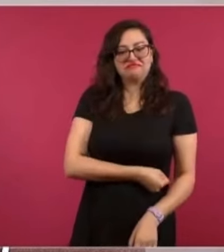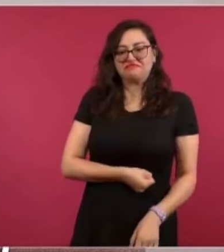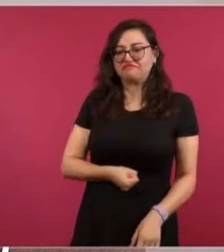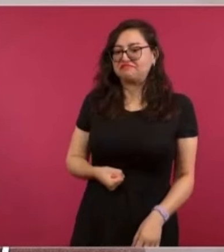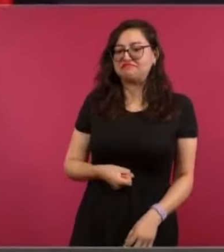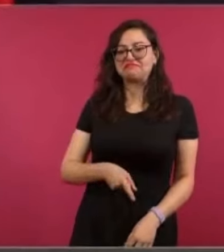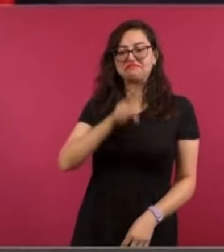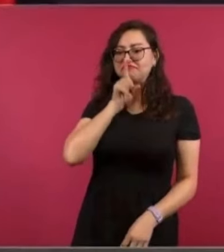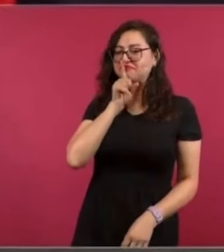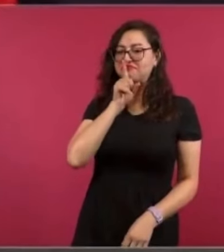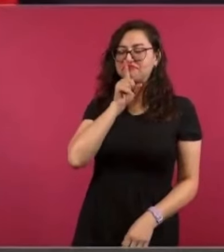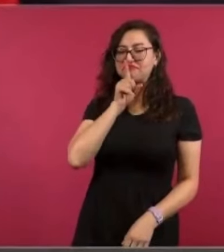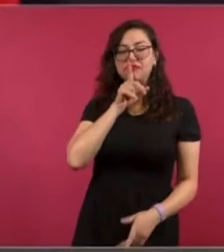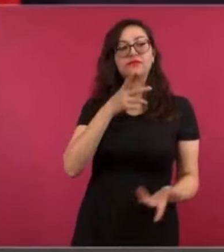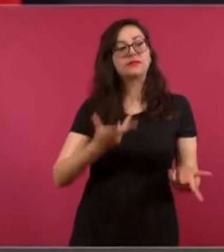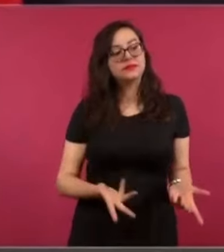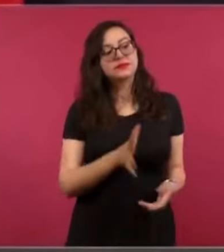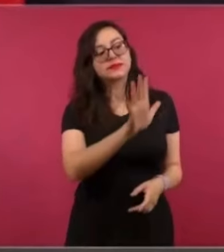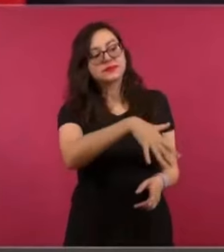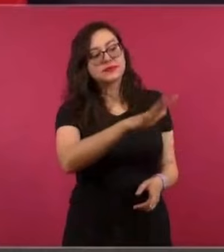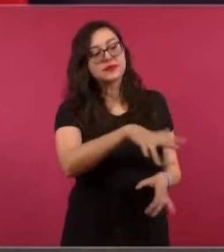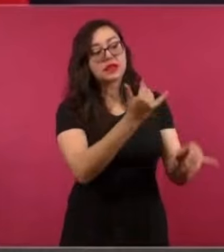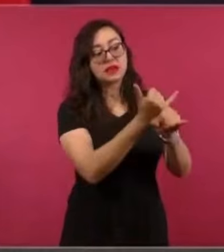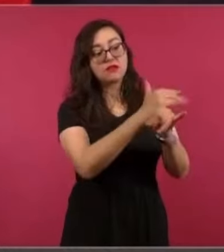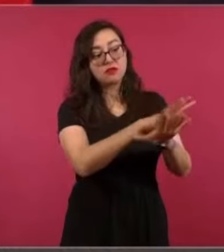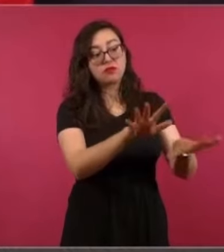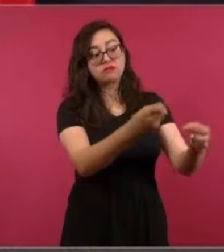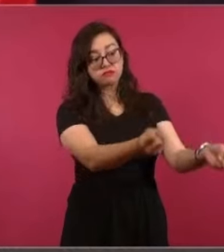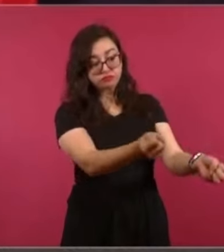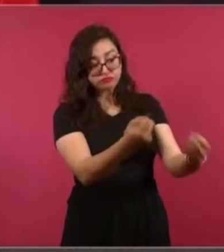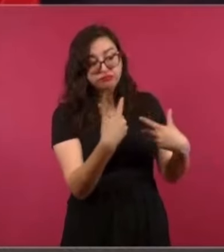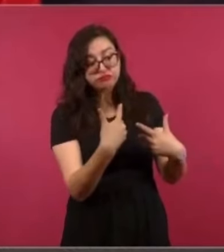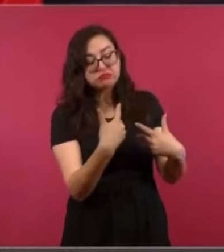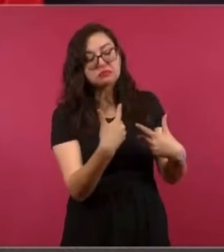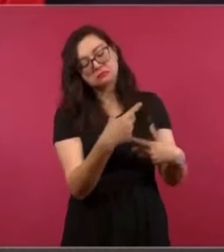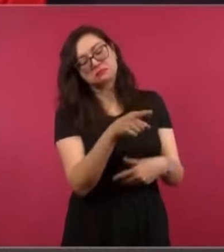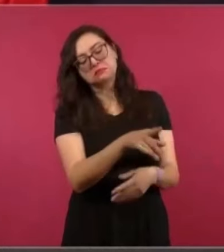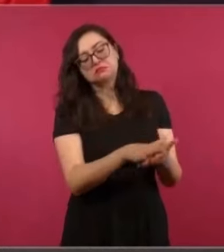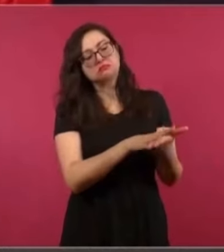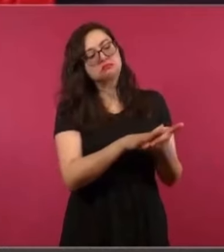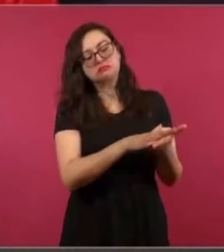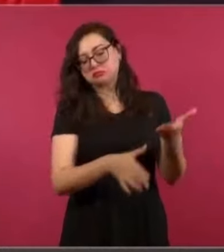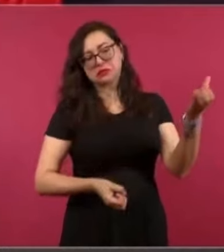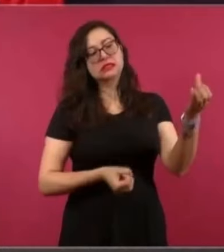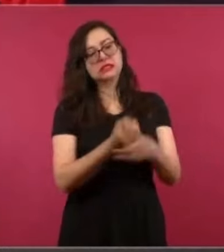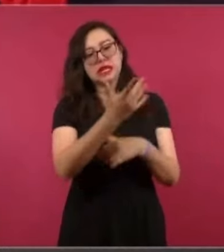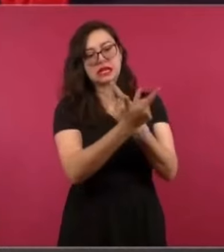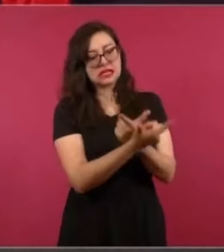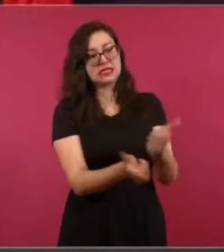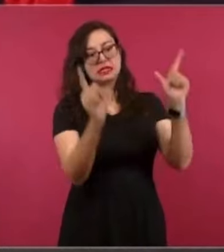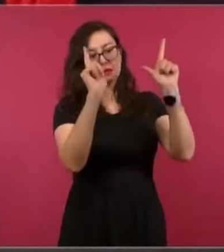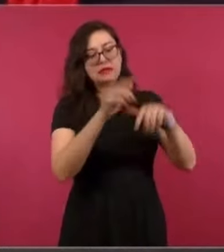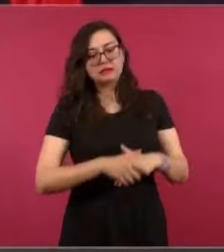informan, si nos ayudan a encontrar